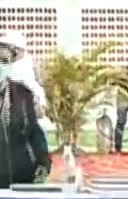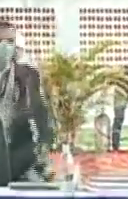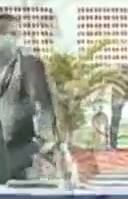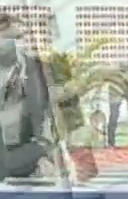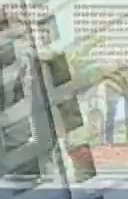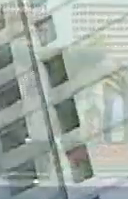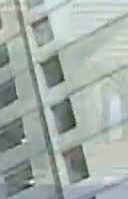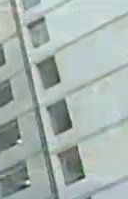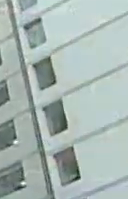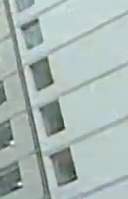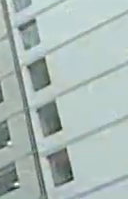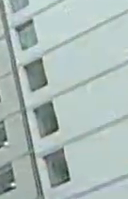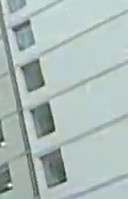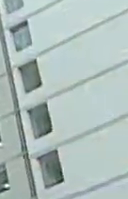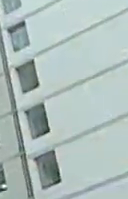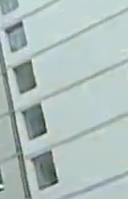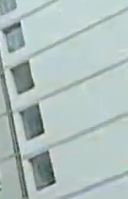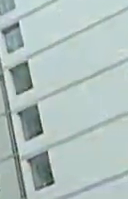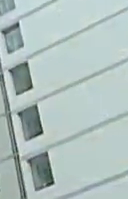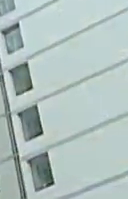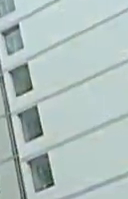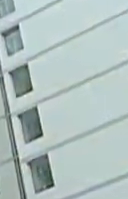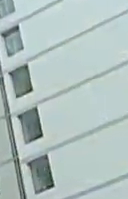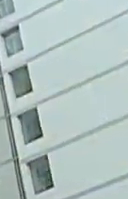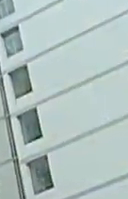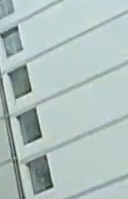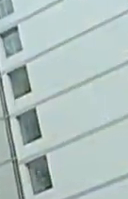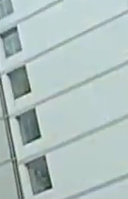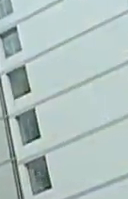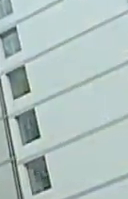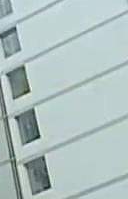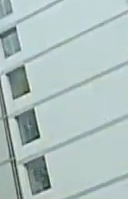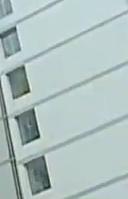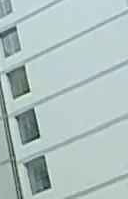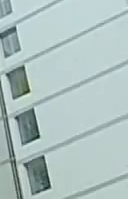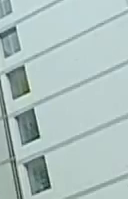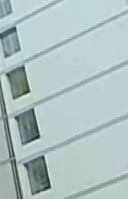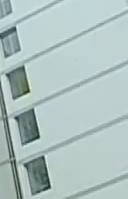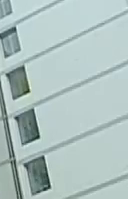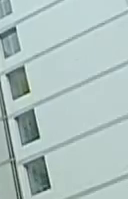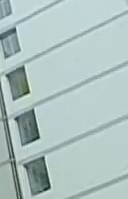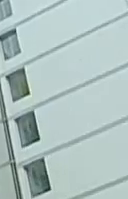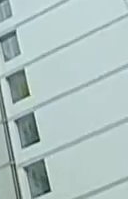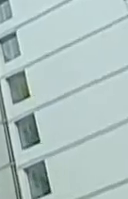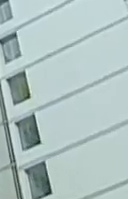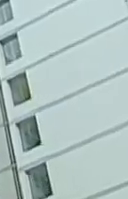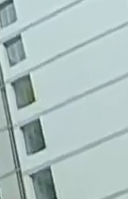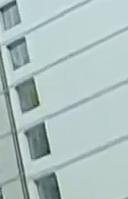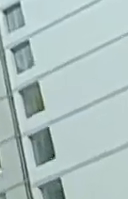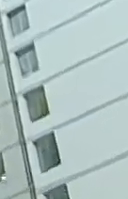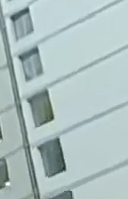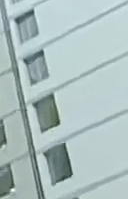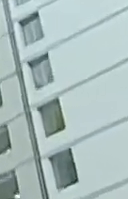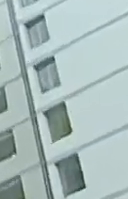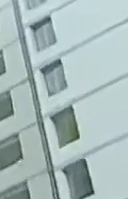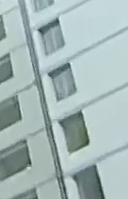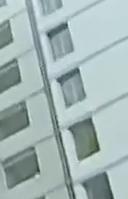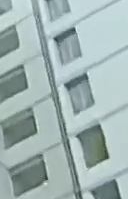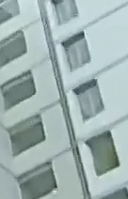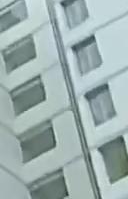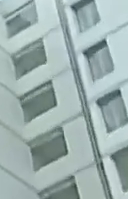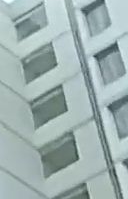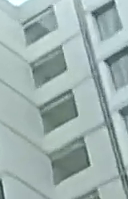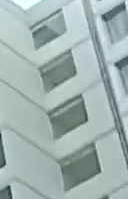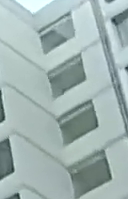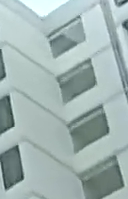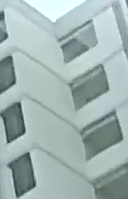y unilaterales que han sido impuestas de manera ilegal contra el pueblo venezolano. El gobierno de la Revolución Bolivariana continúa la construcción